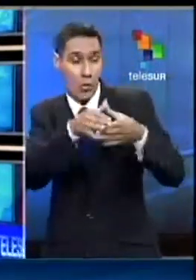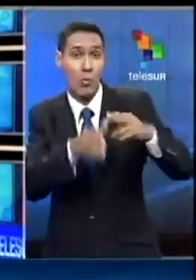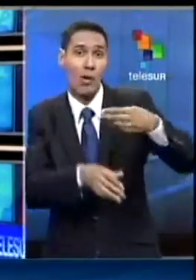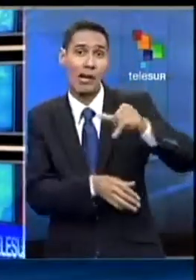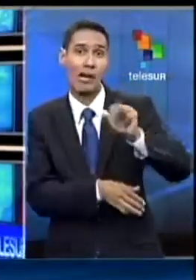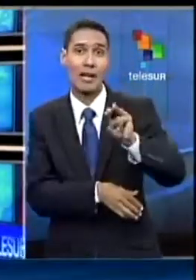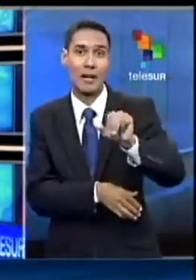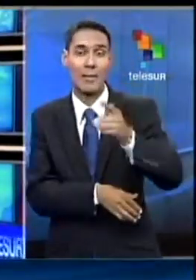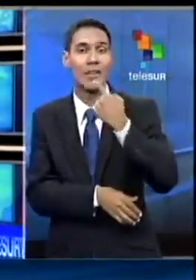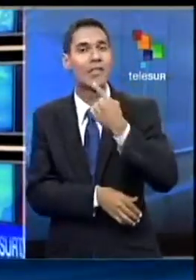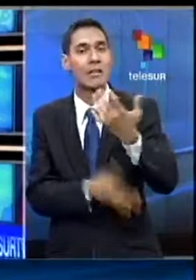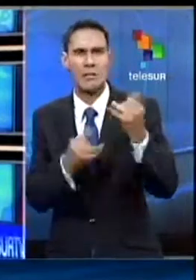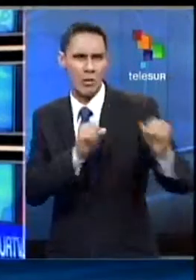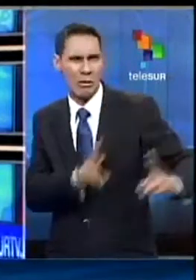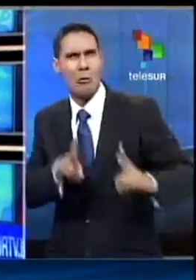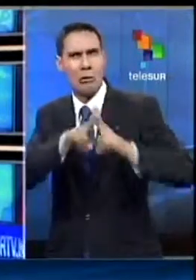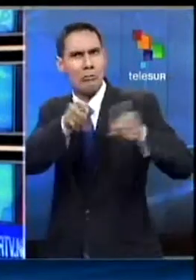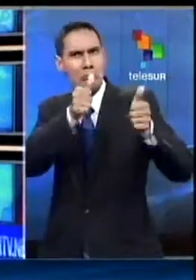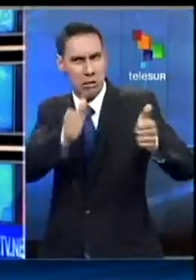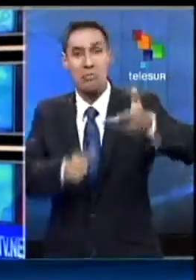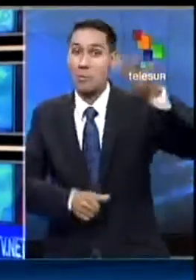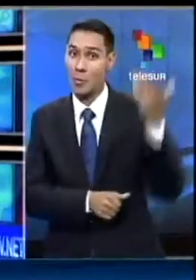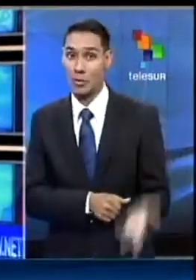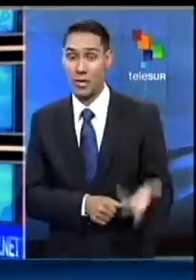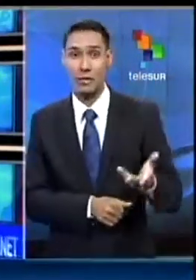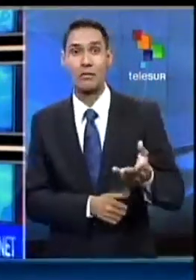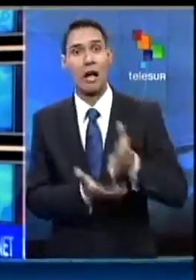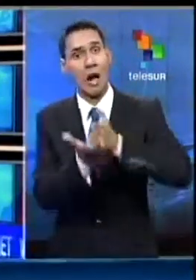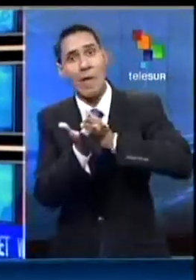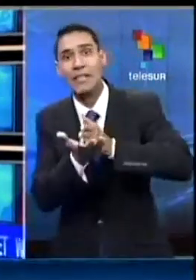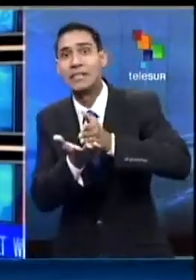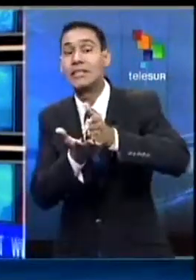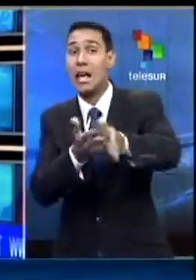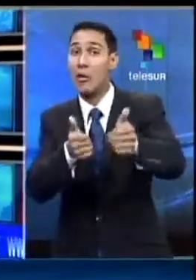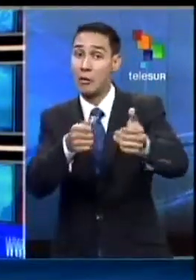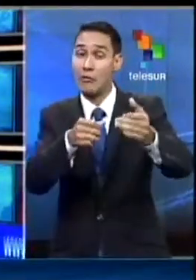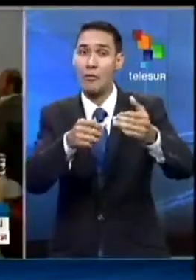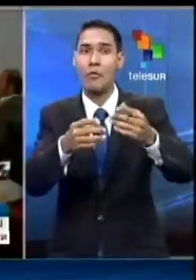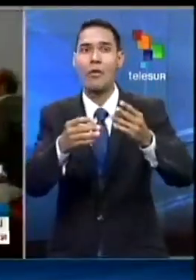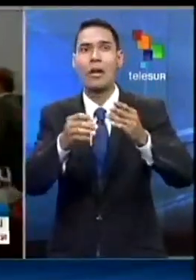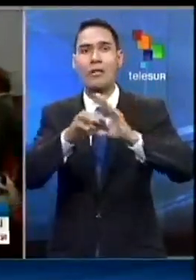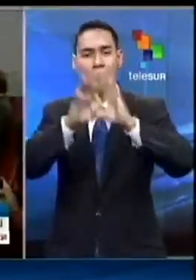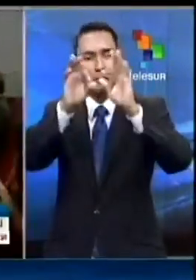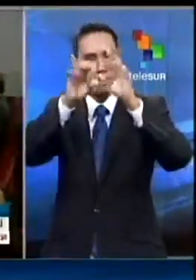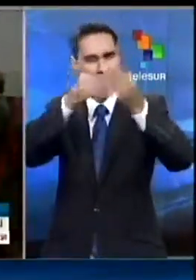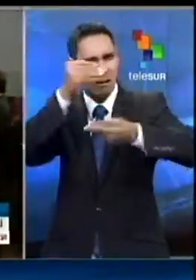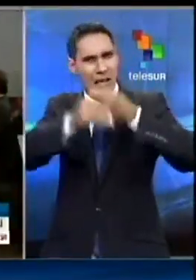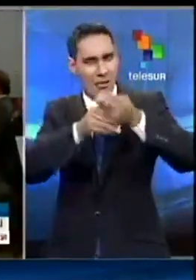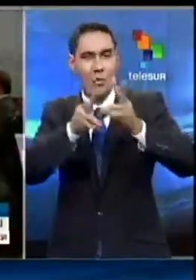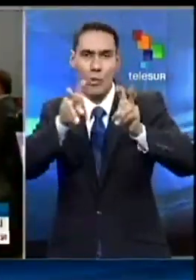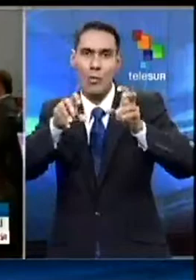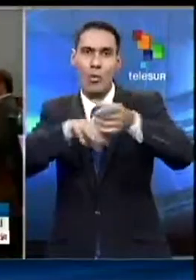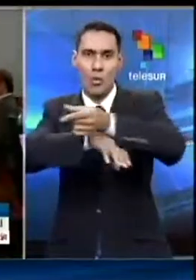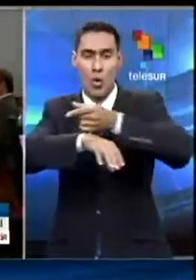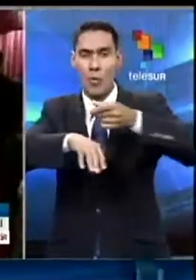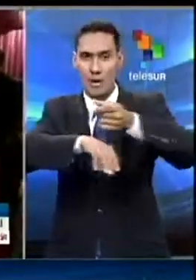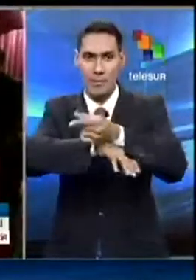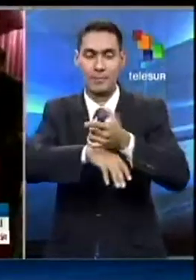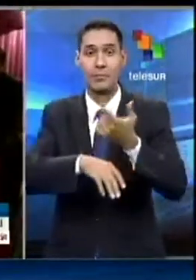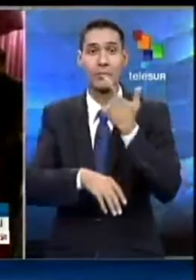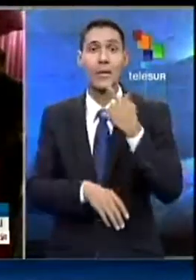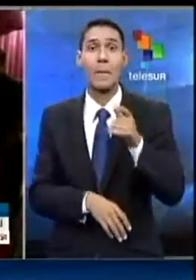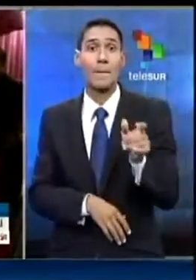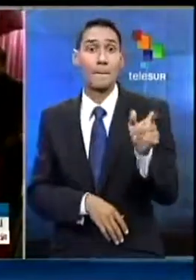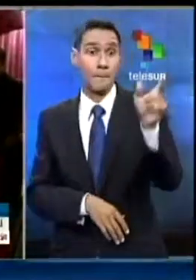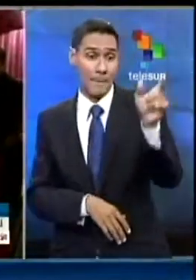movimiento Hamas, afirmó que el encuentro fue positivo y que se ha avanzado un largo trecho en la formación de un gobierno. Por su parte, el